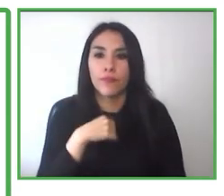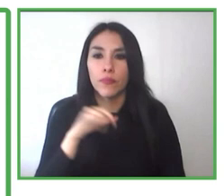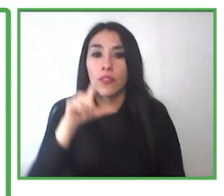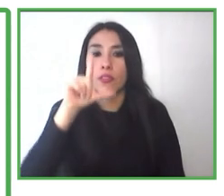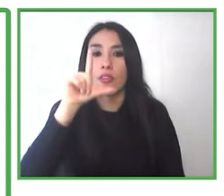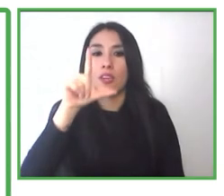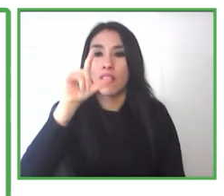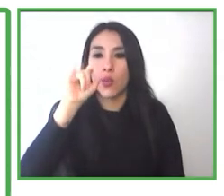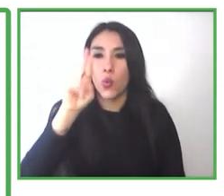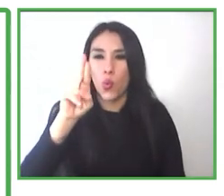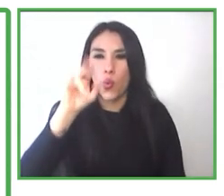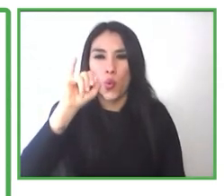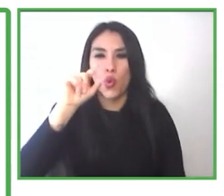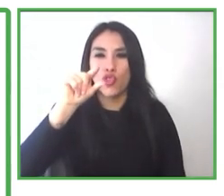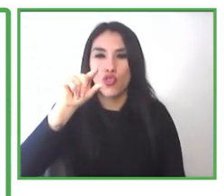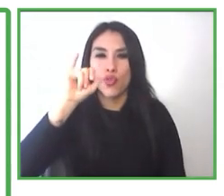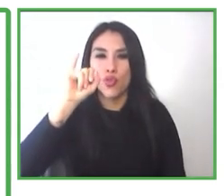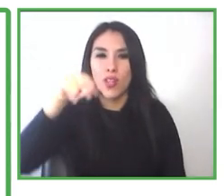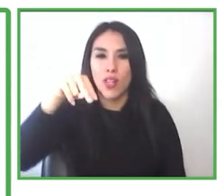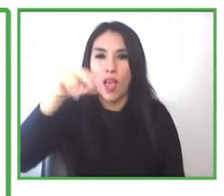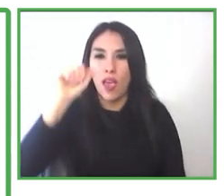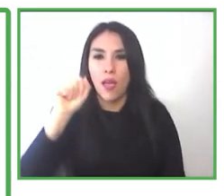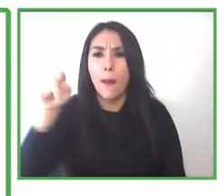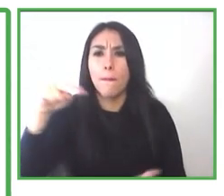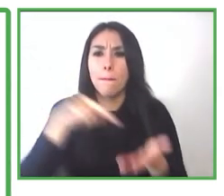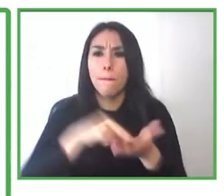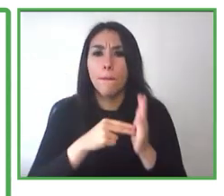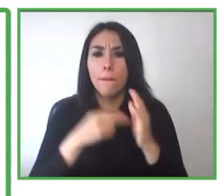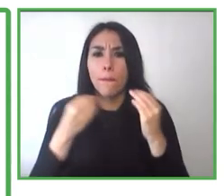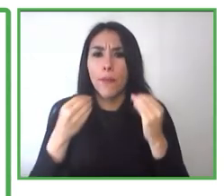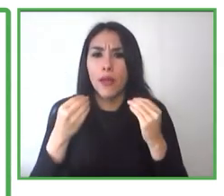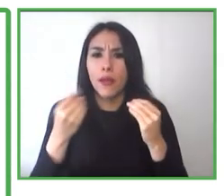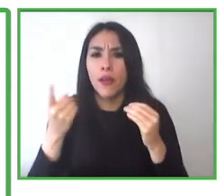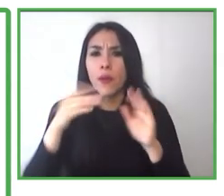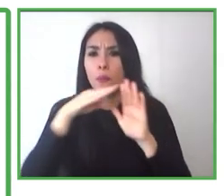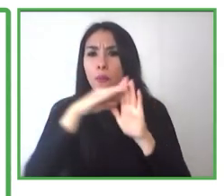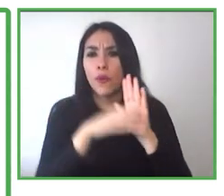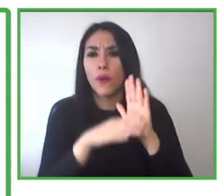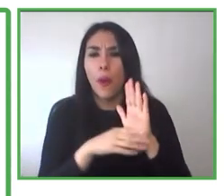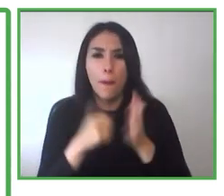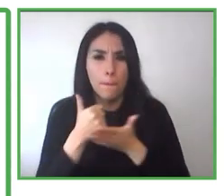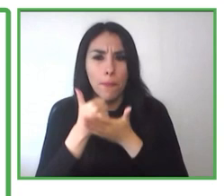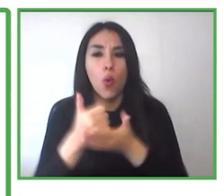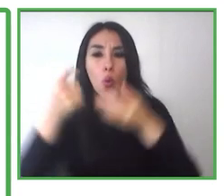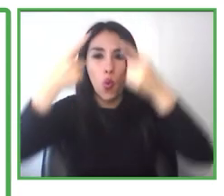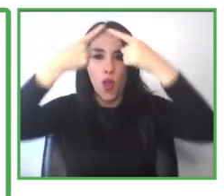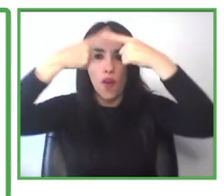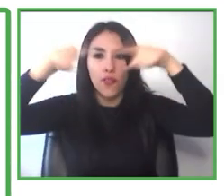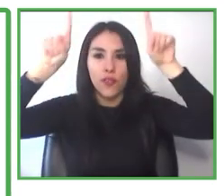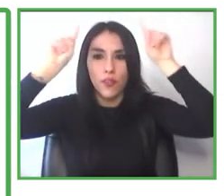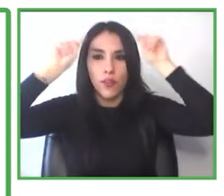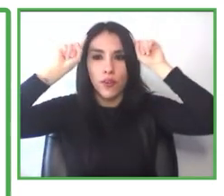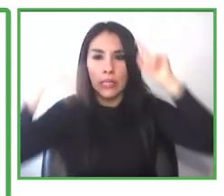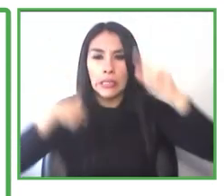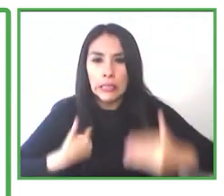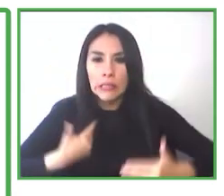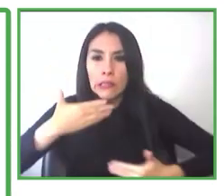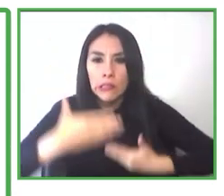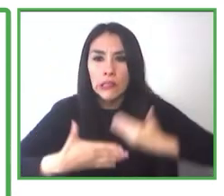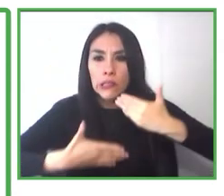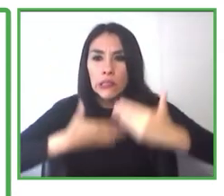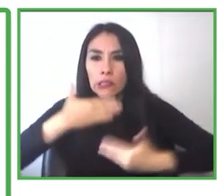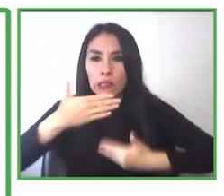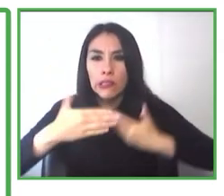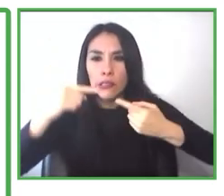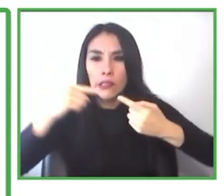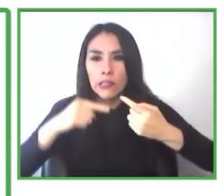en una universidad como asistente administrativo, y ella nos dio también su testimonio, que el programa ha sido un